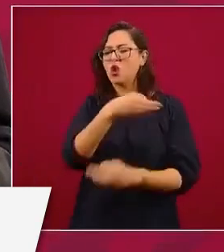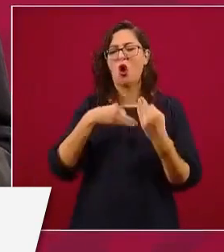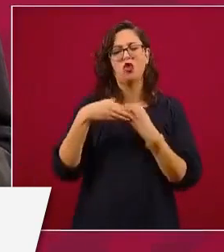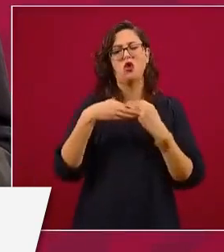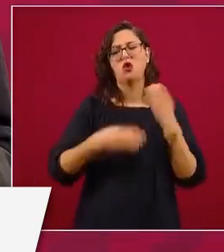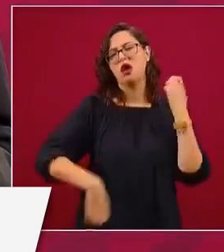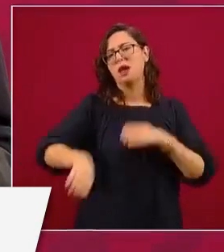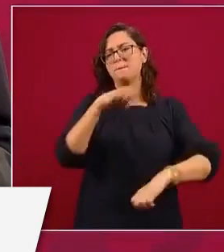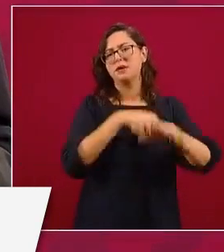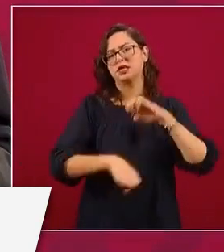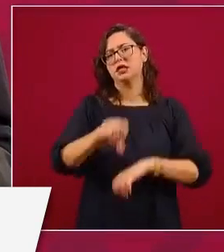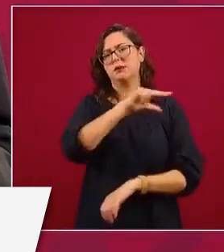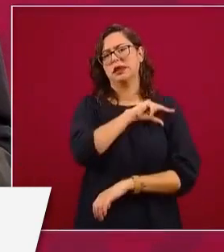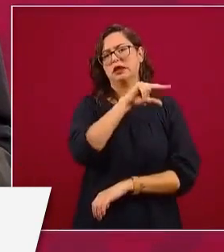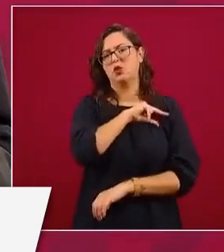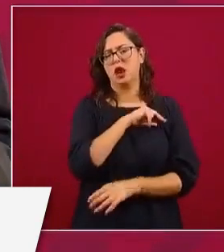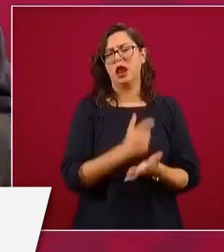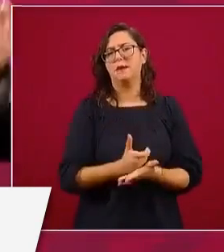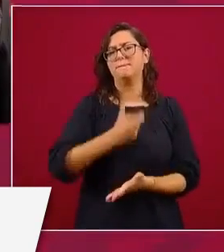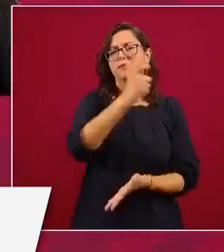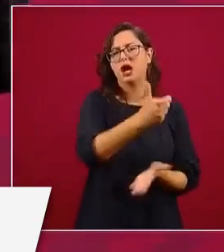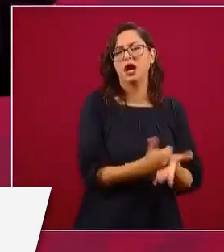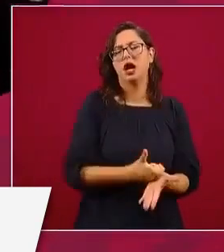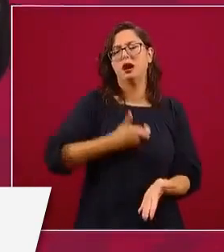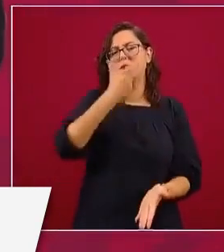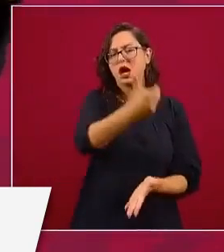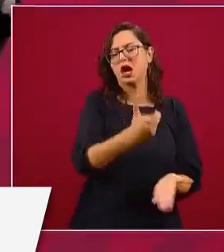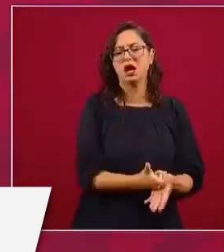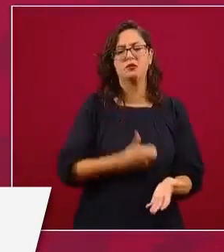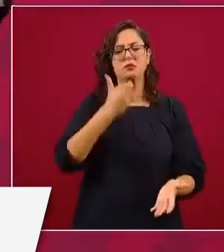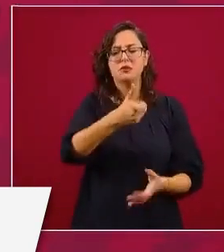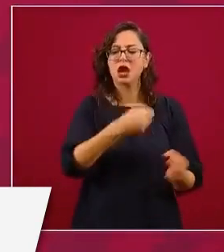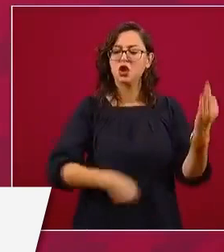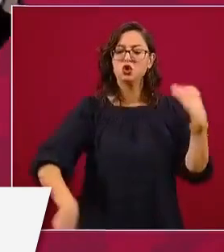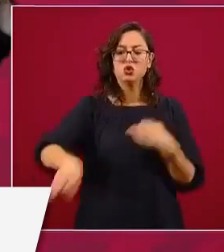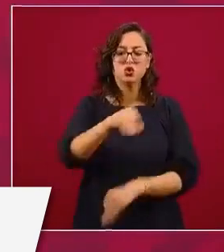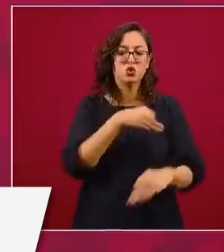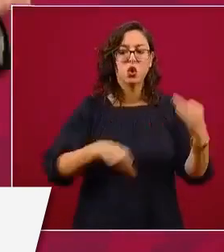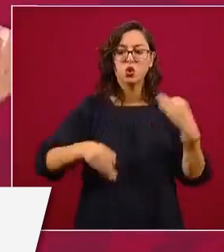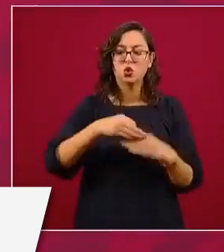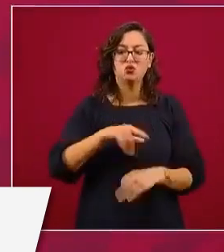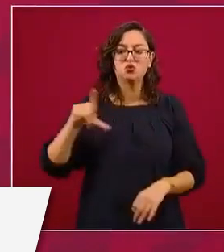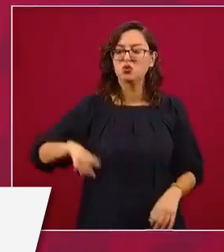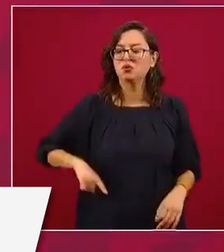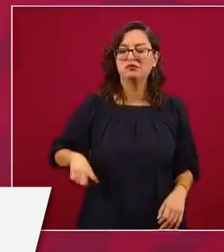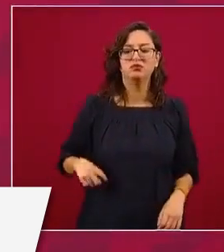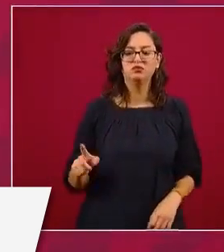en el gobierno estaba como una fachada.